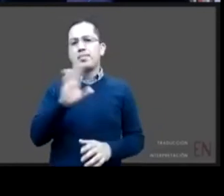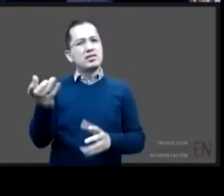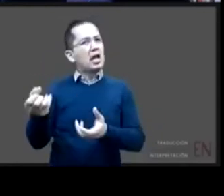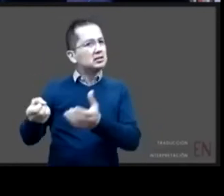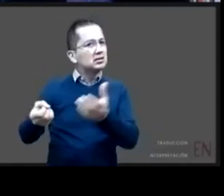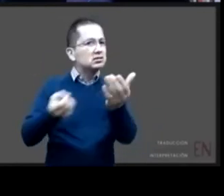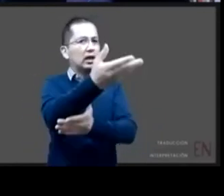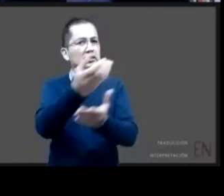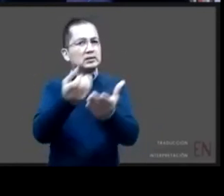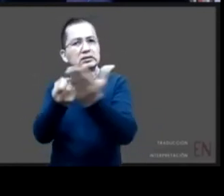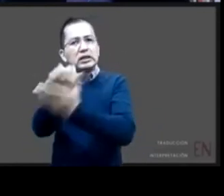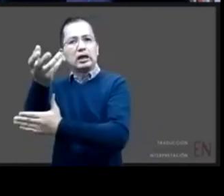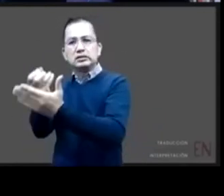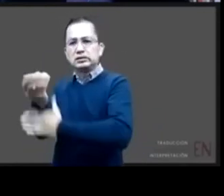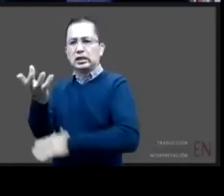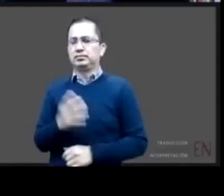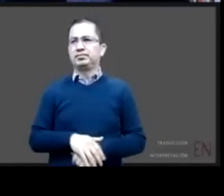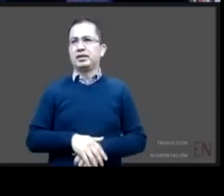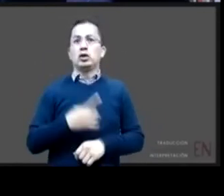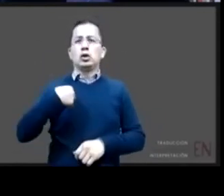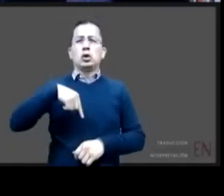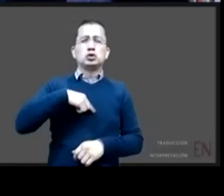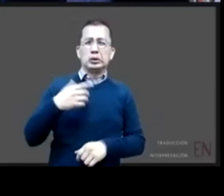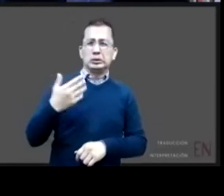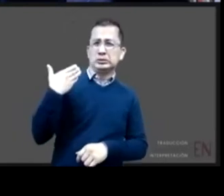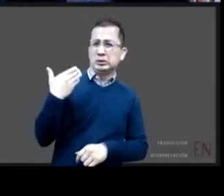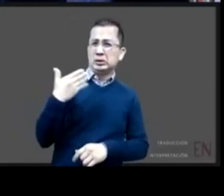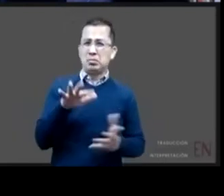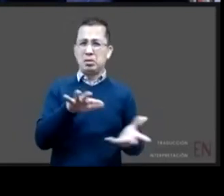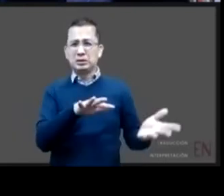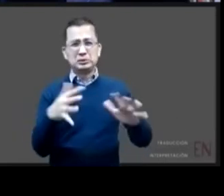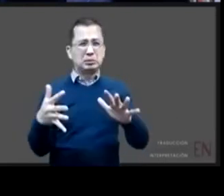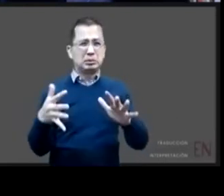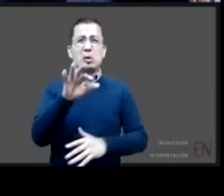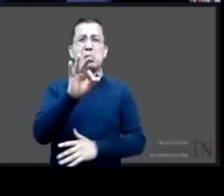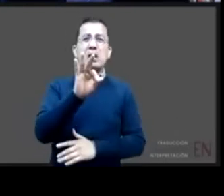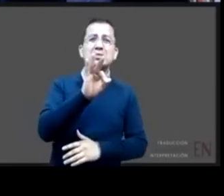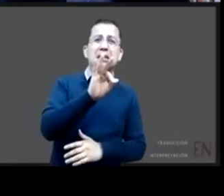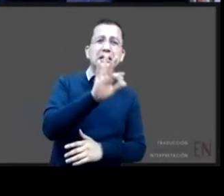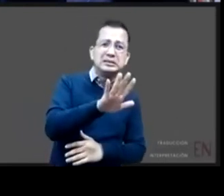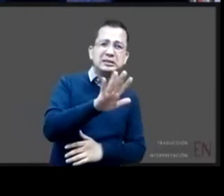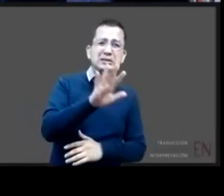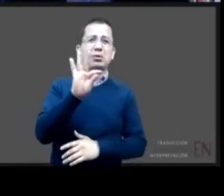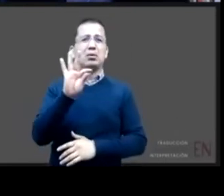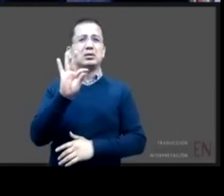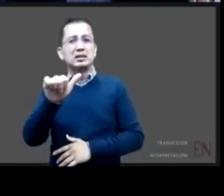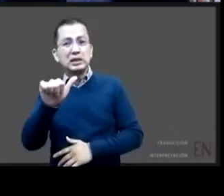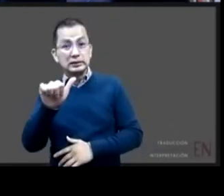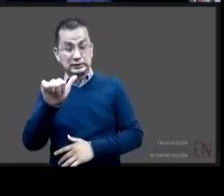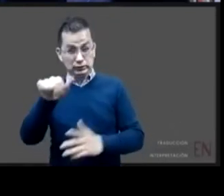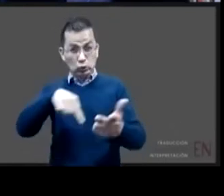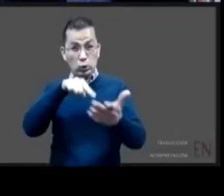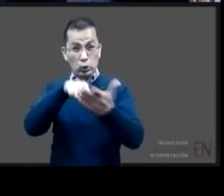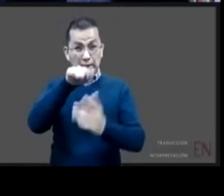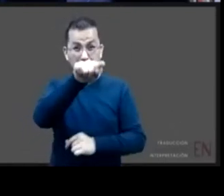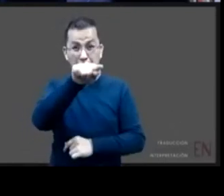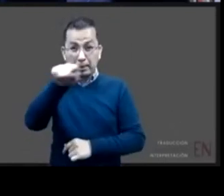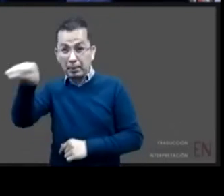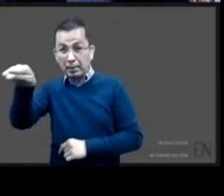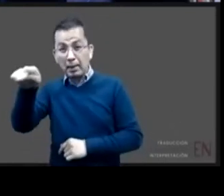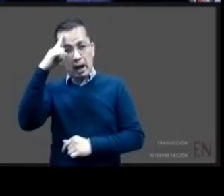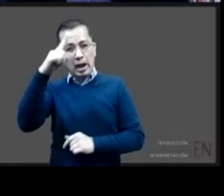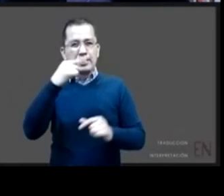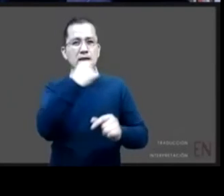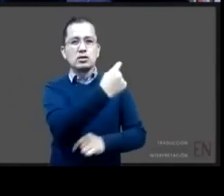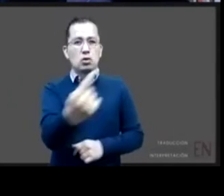aproximadamente entre 45 46 centros de asistencia social hace cuatro años hoy